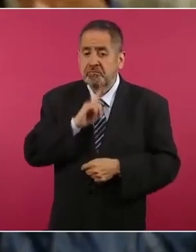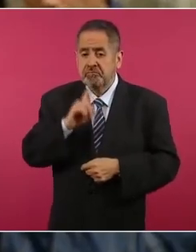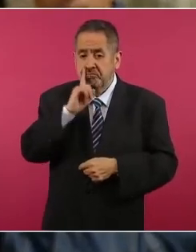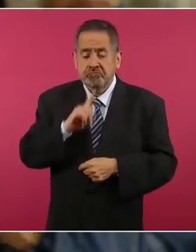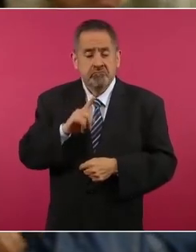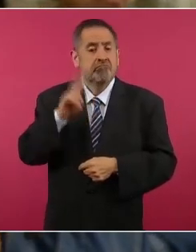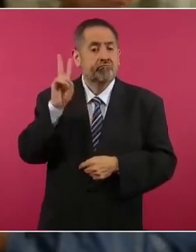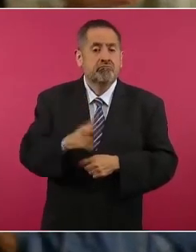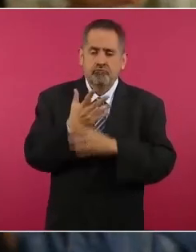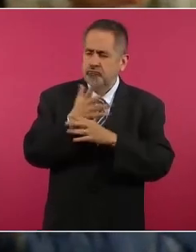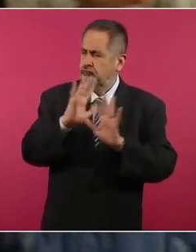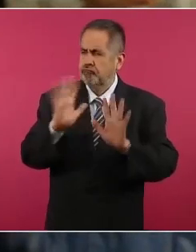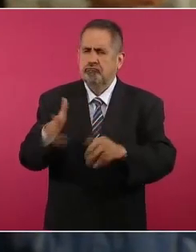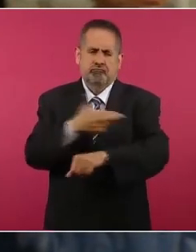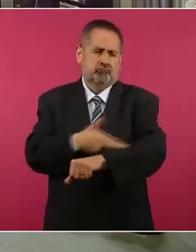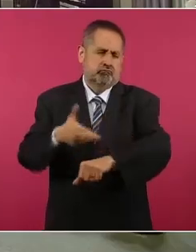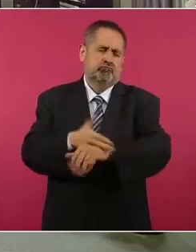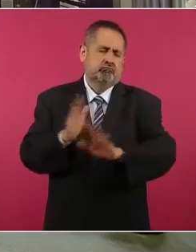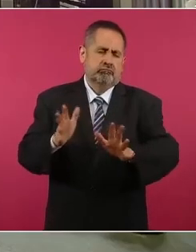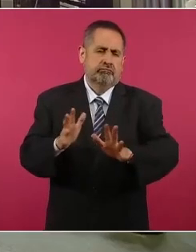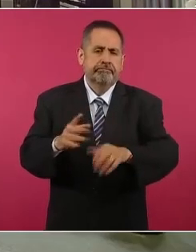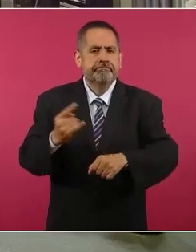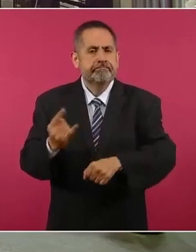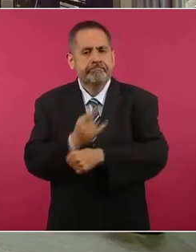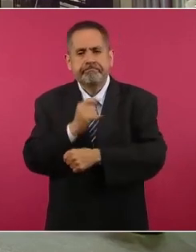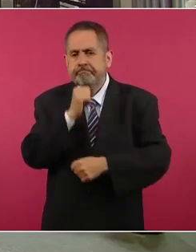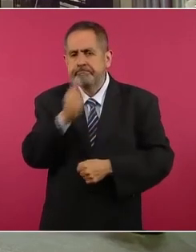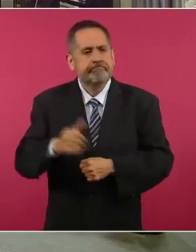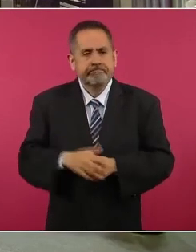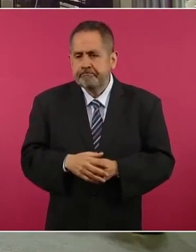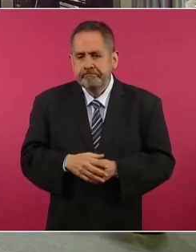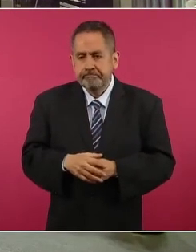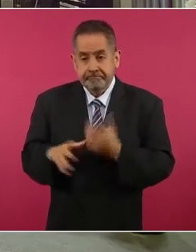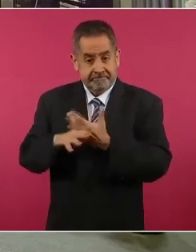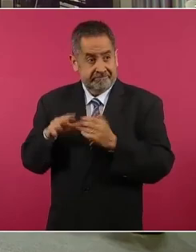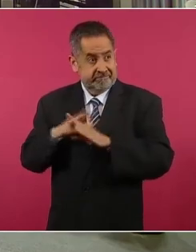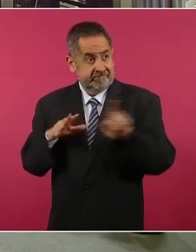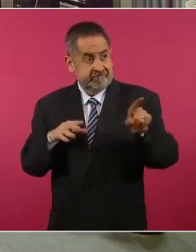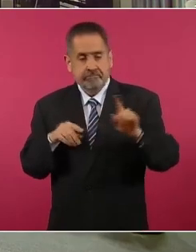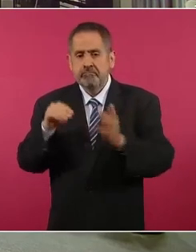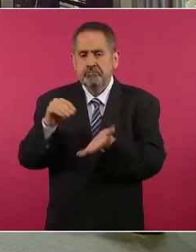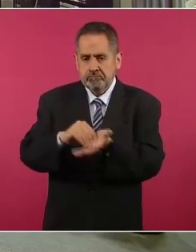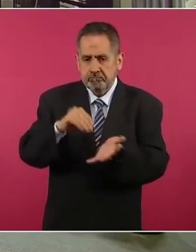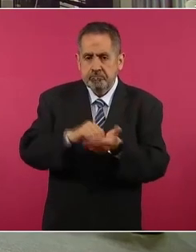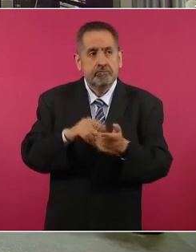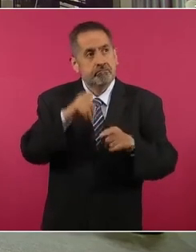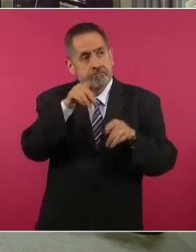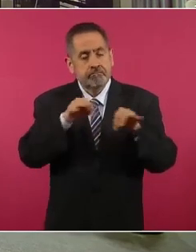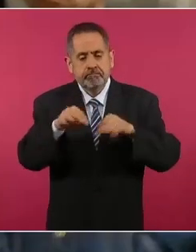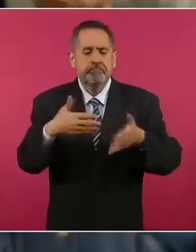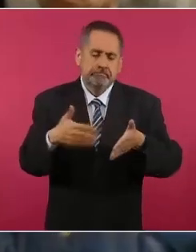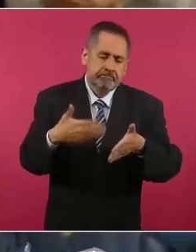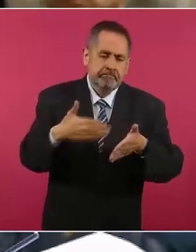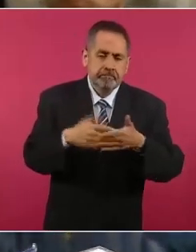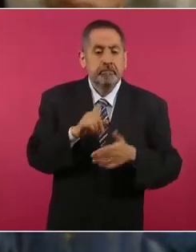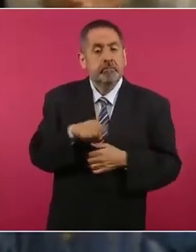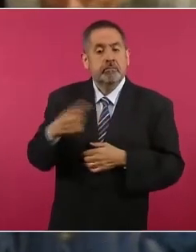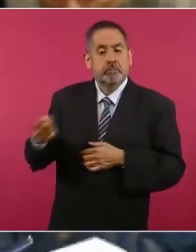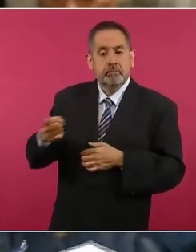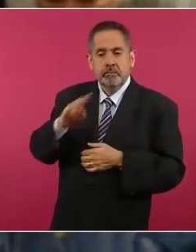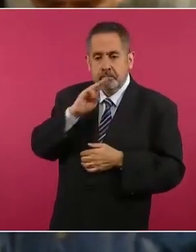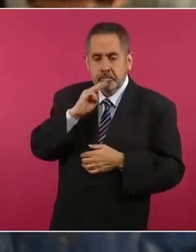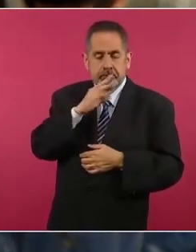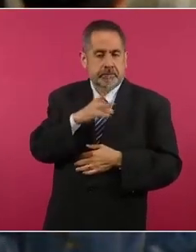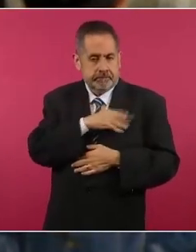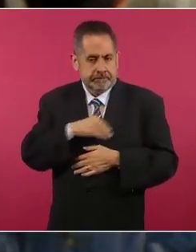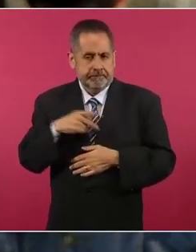el caso, la verdad es que no es cierto, este migrante pues trabaja de cocinero, su madre, su mujer